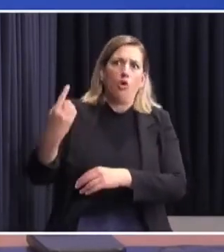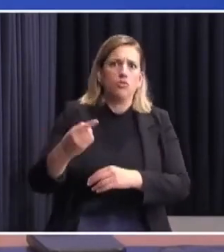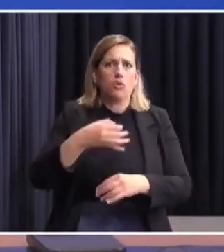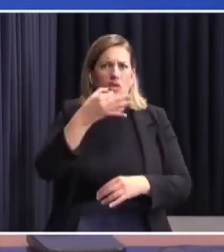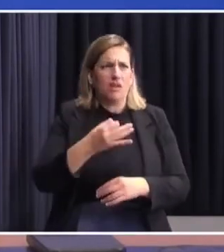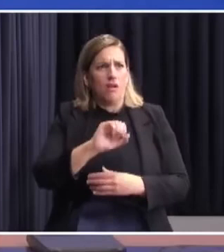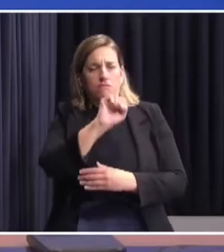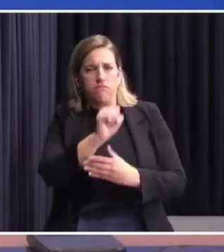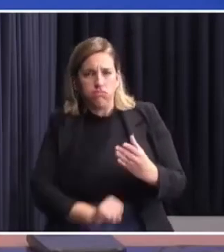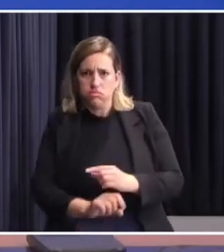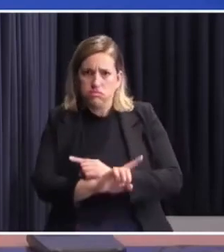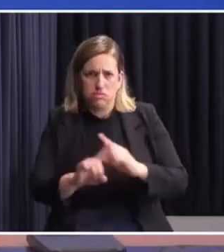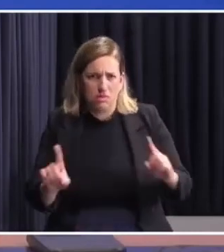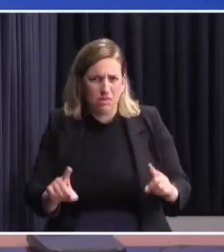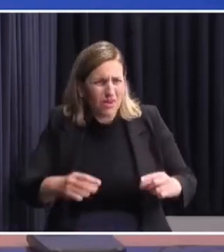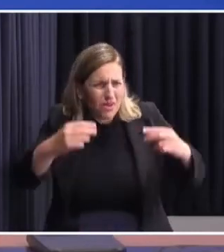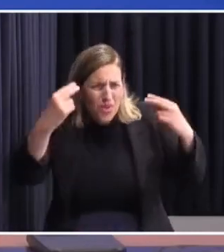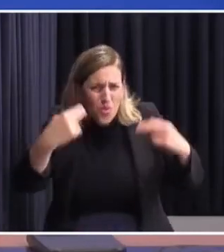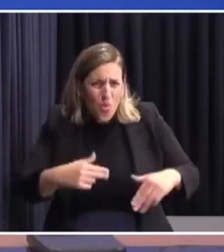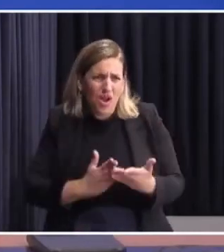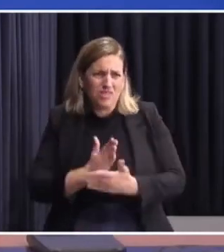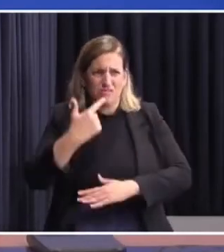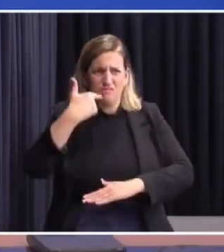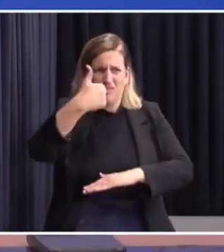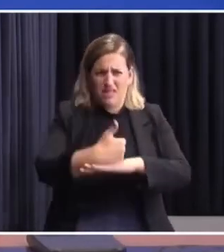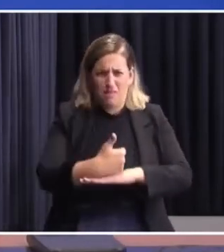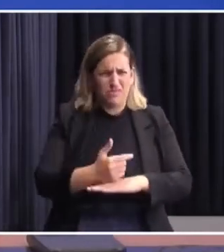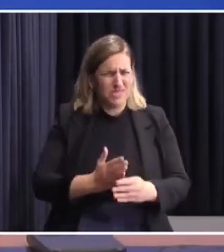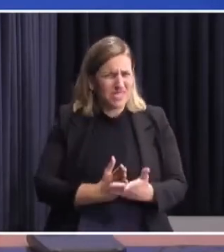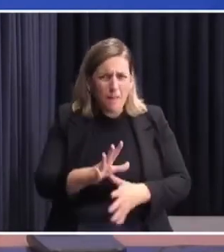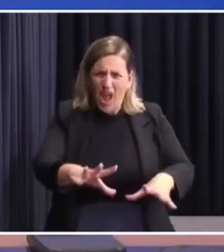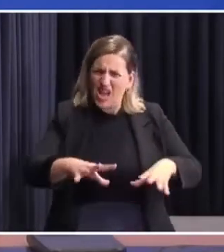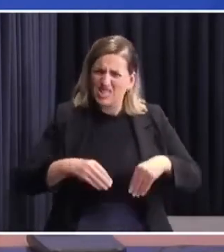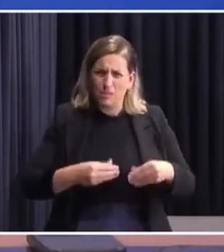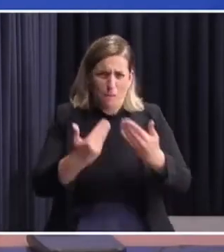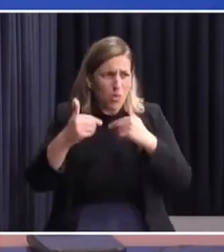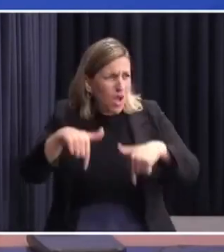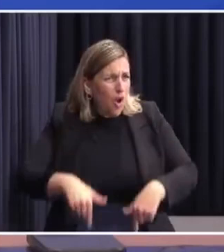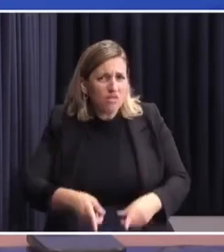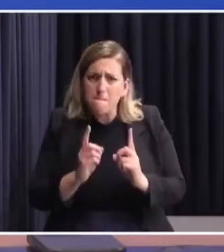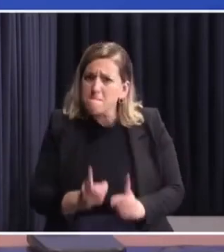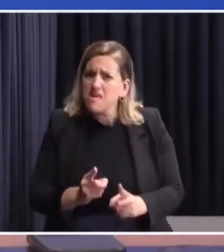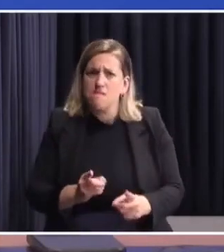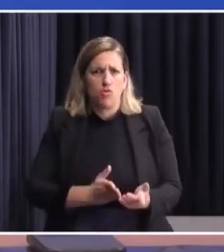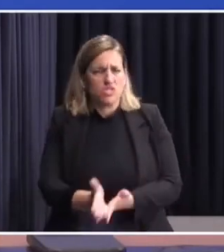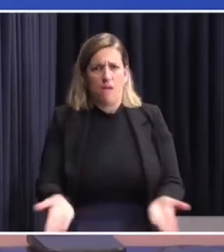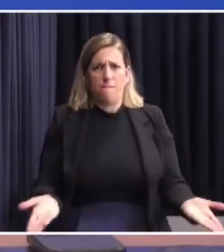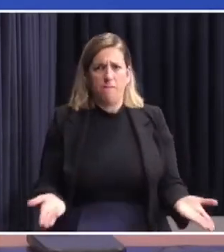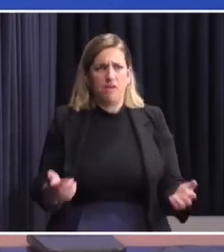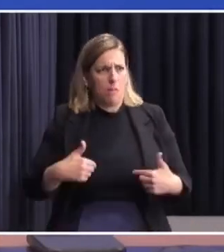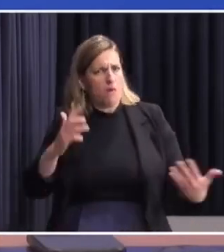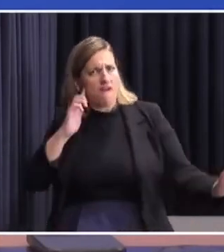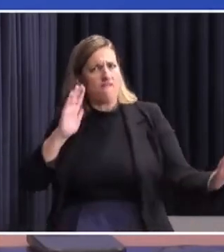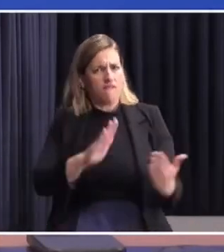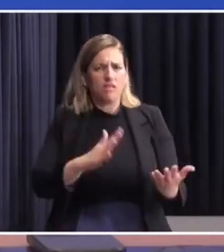o no aceptar preguntas. Hoy vamos a hacer lo mismo que siempre, vinimos a dar la cara.